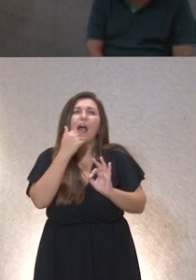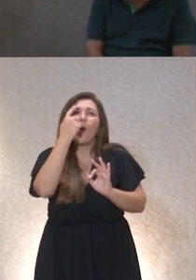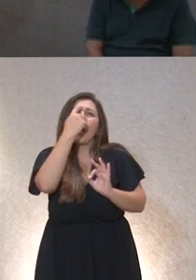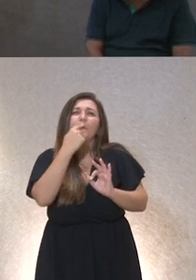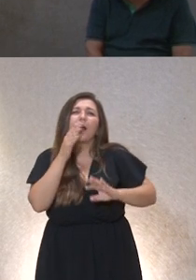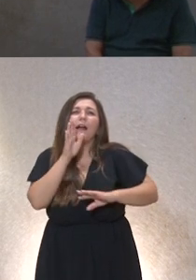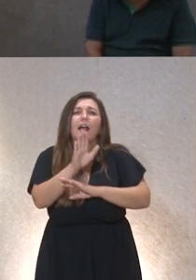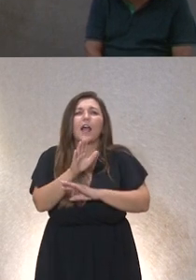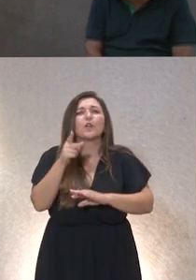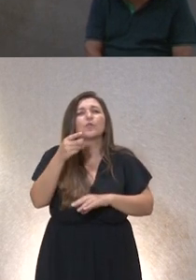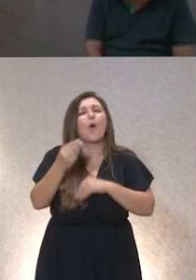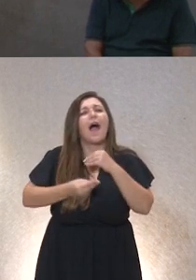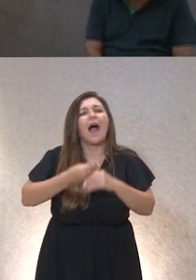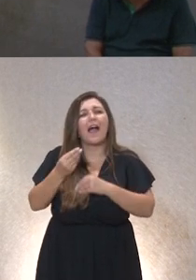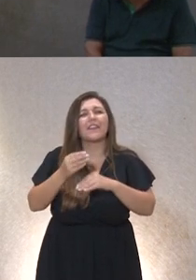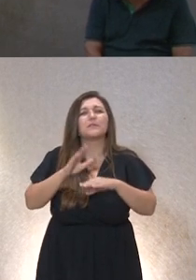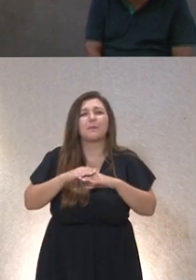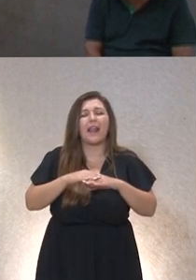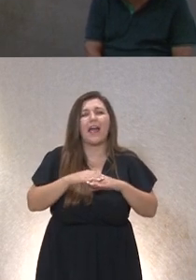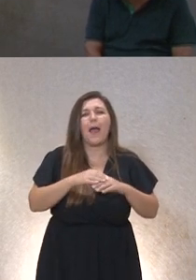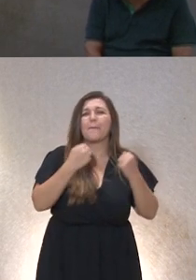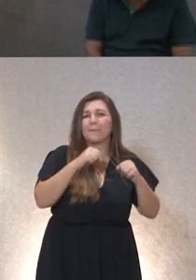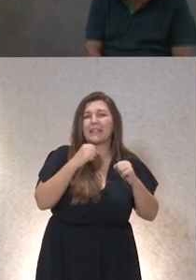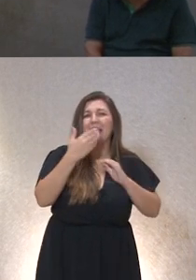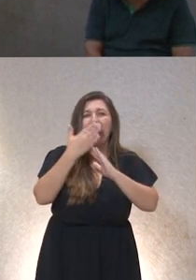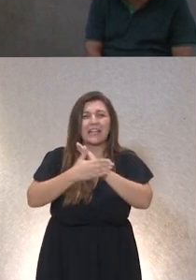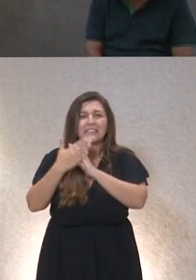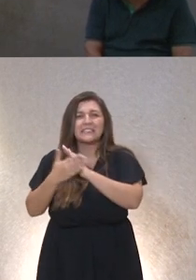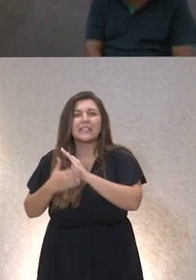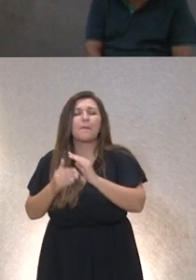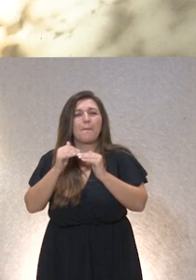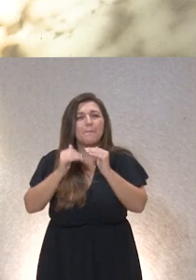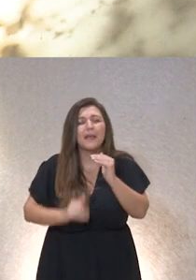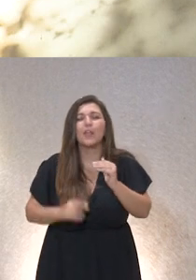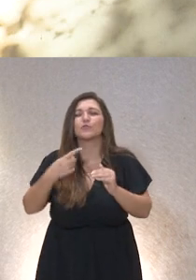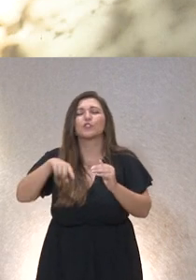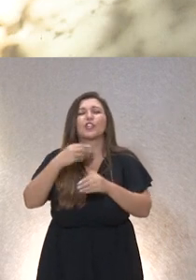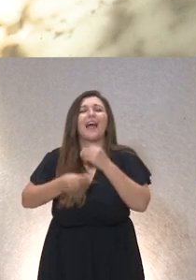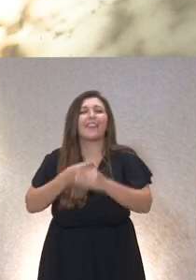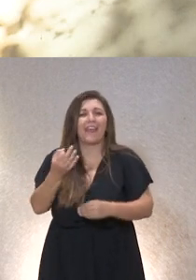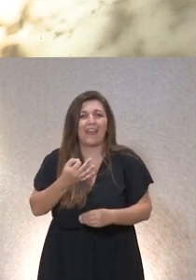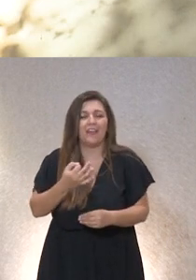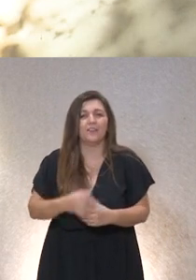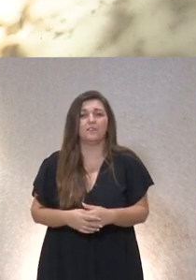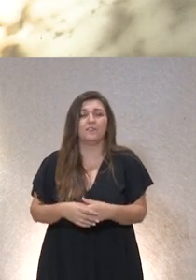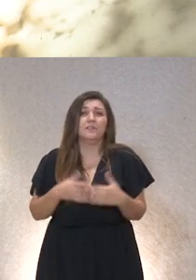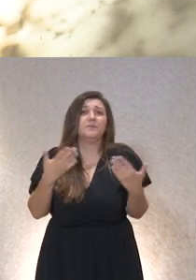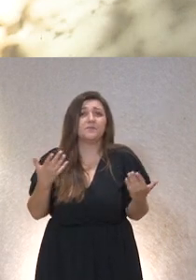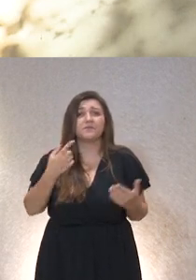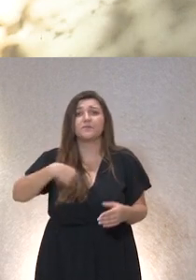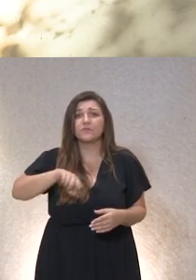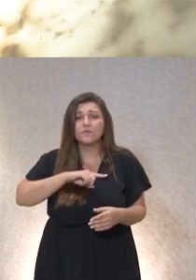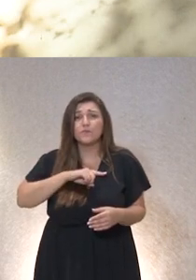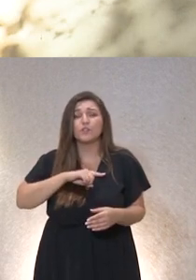estáis haciendo para disminuir las prácticas restrictivas? yéndonos un poco a las actividades a ver nosotros el